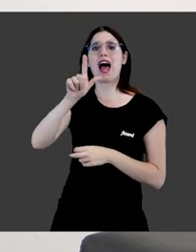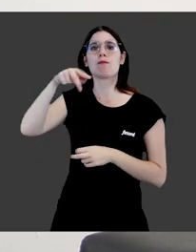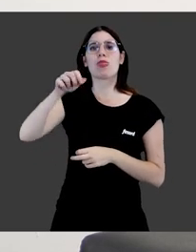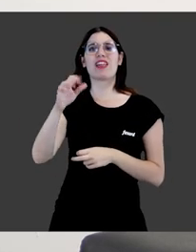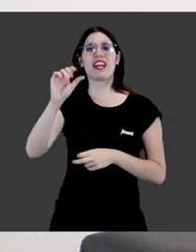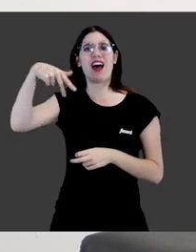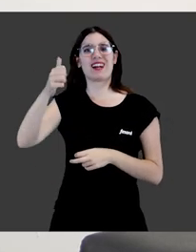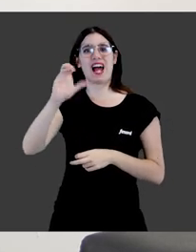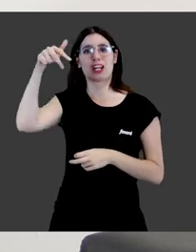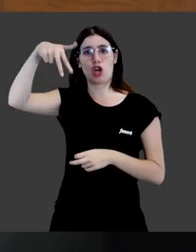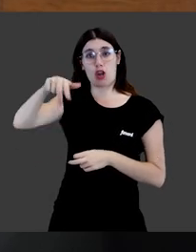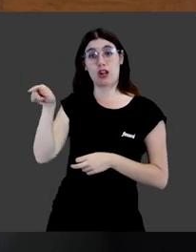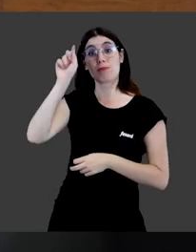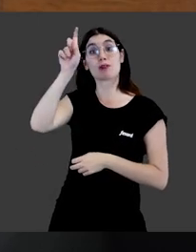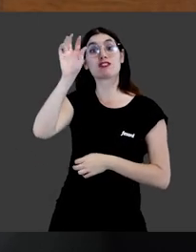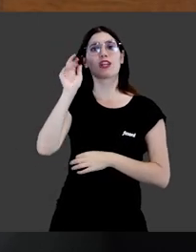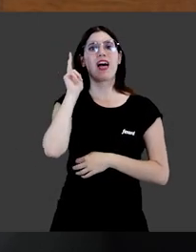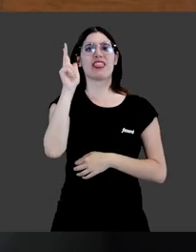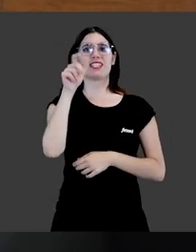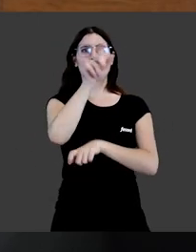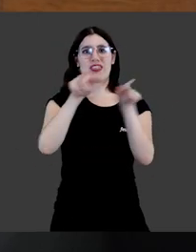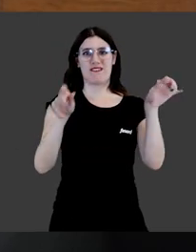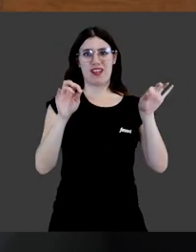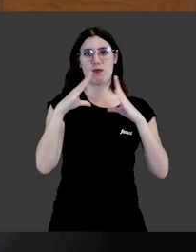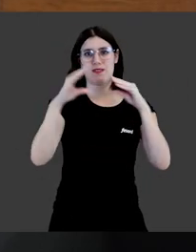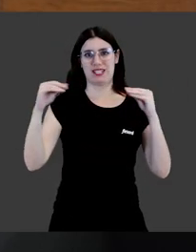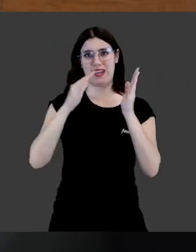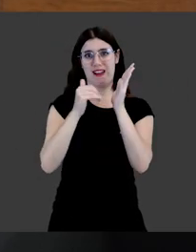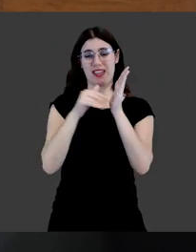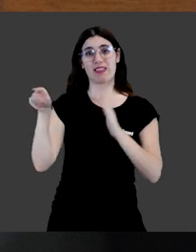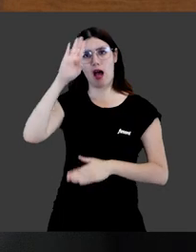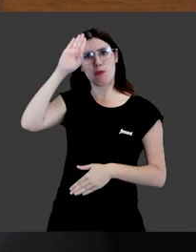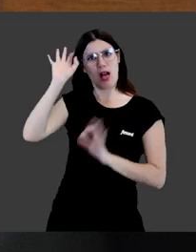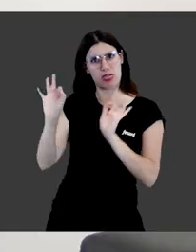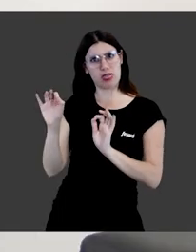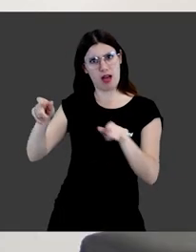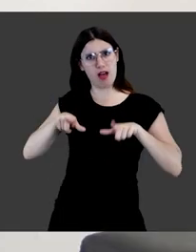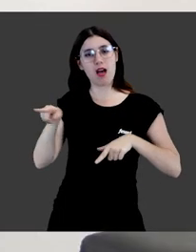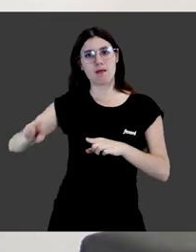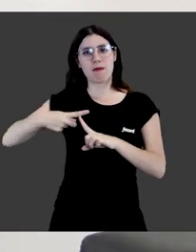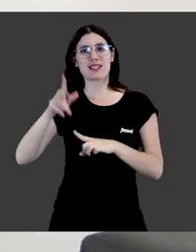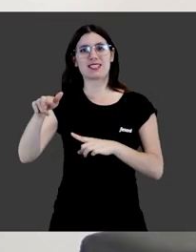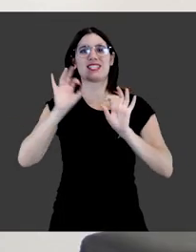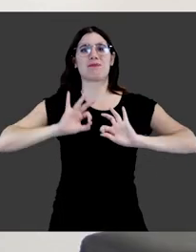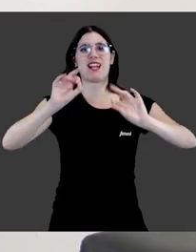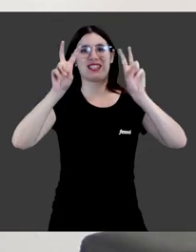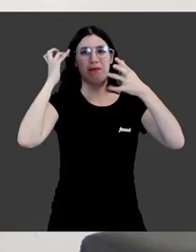contamos hoy con Almudena Carrión, profesora de Derecho Civil en la Universitat de València, abogada y